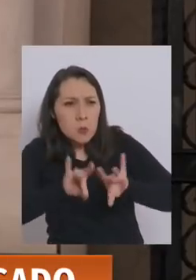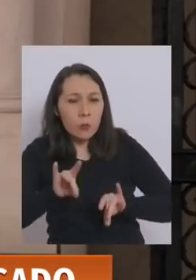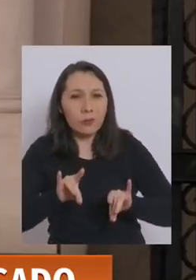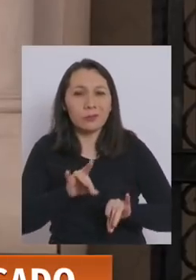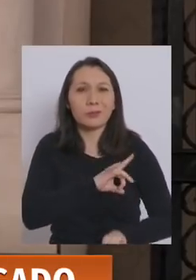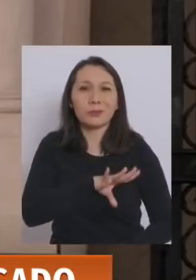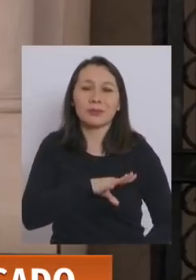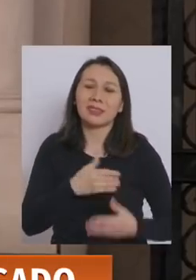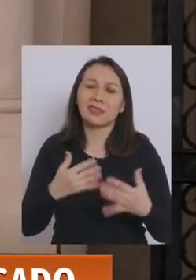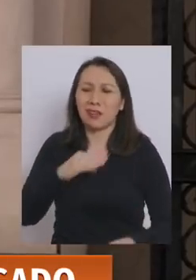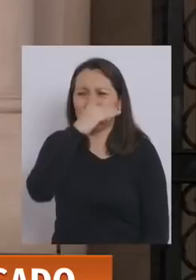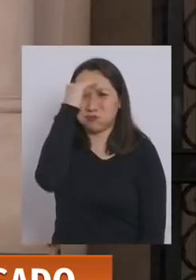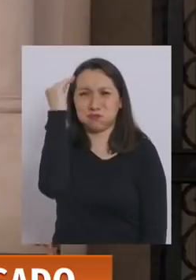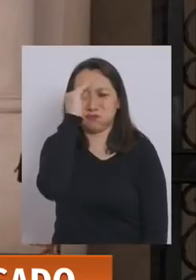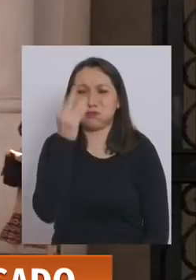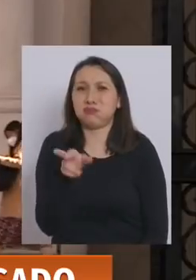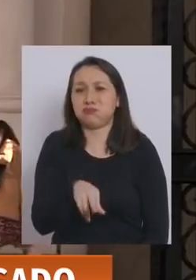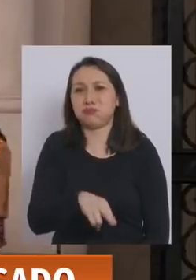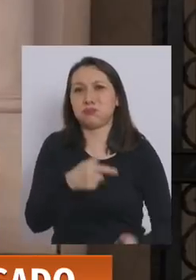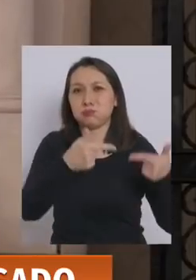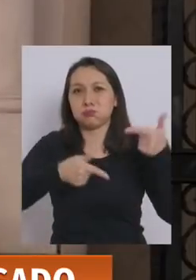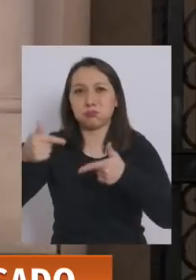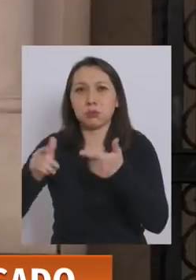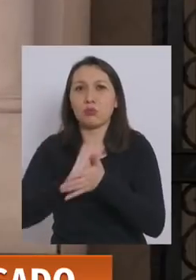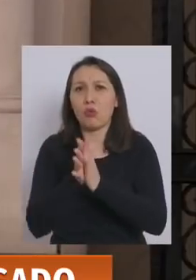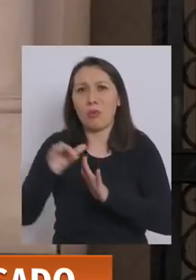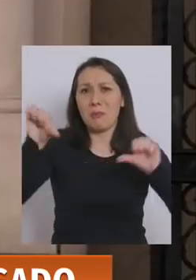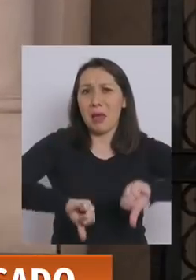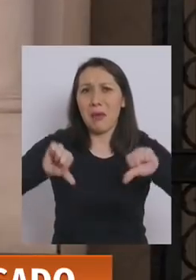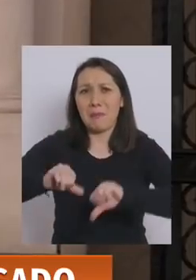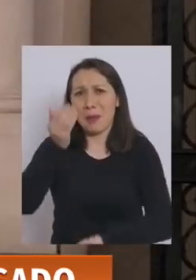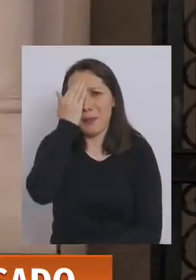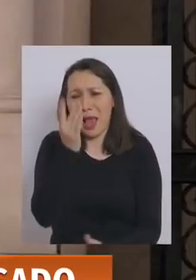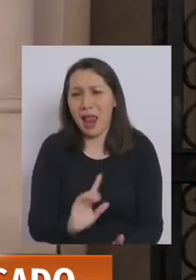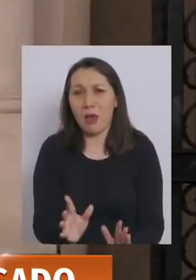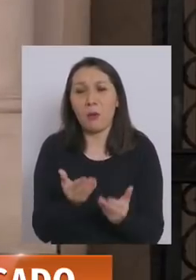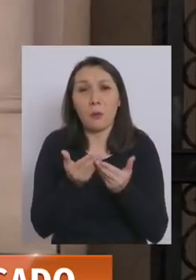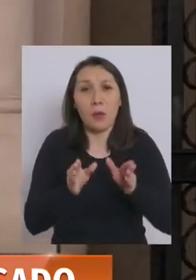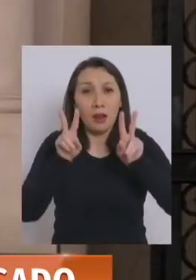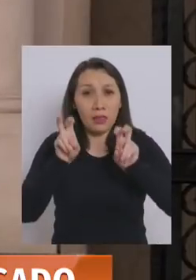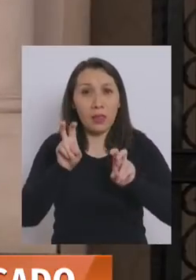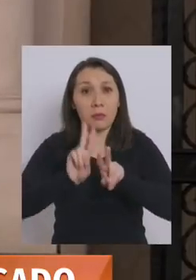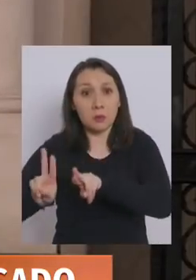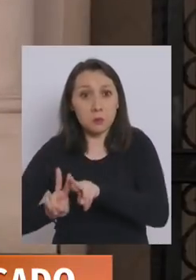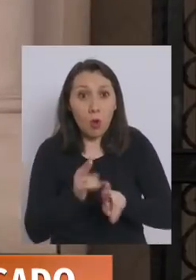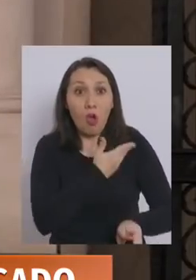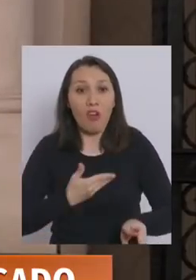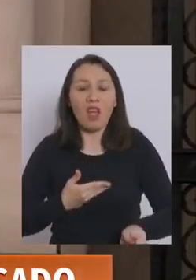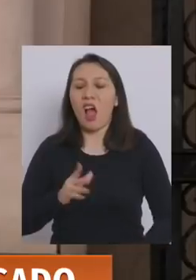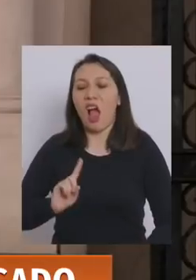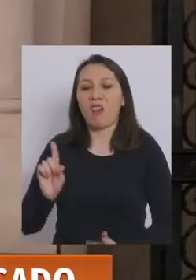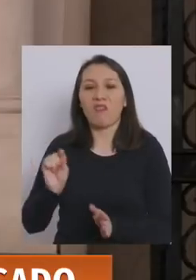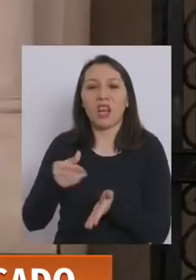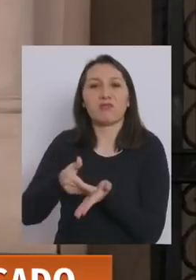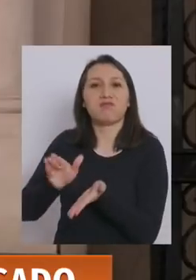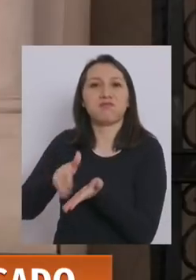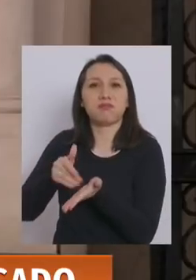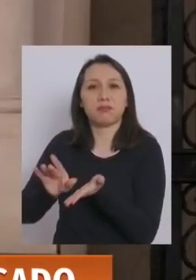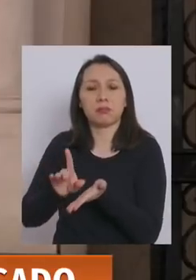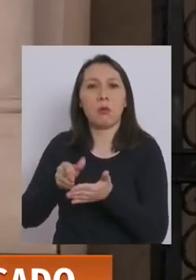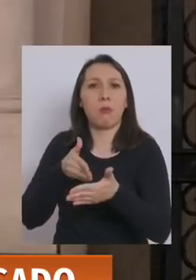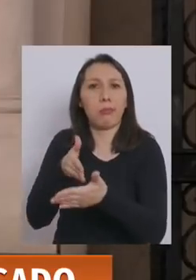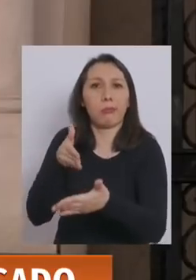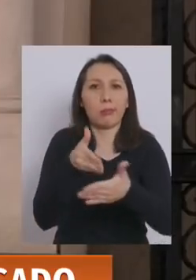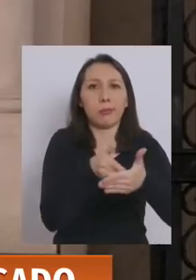Los chilenos están chatos de esa lógica de la política. En que todo es malo. En que cualquier cosa que haga el gobierno no vale la pena. En que lo